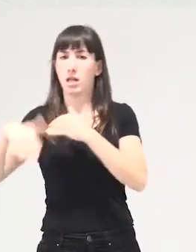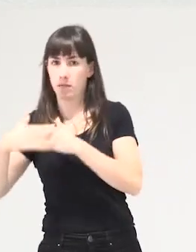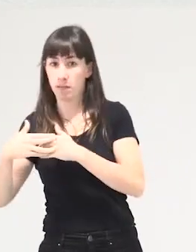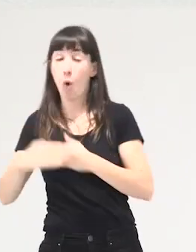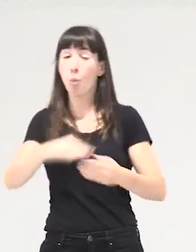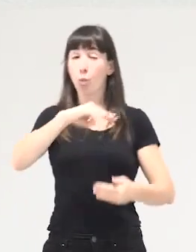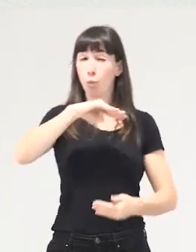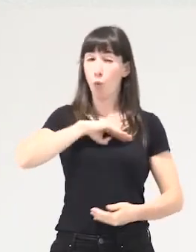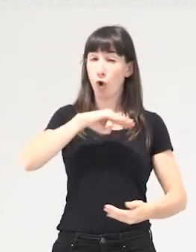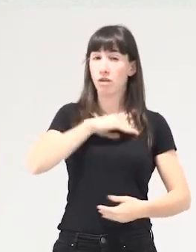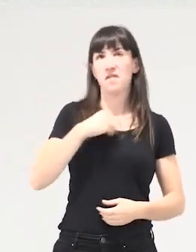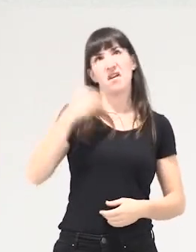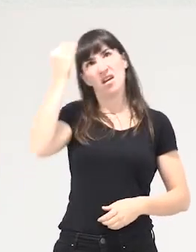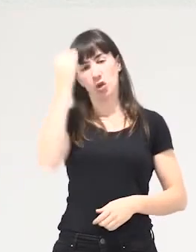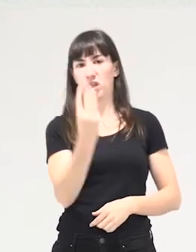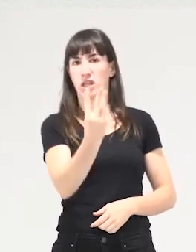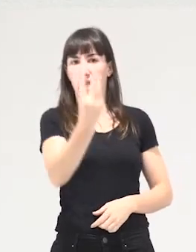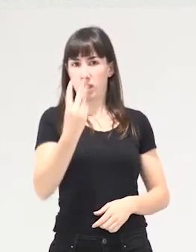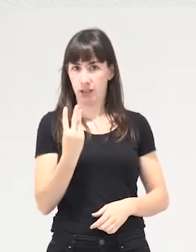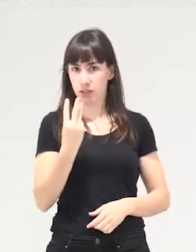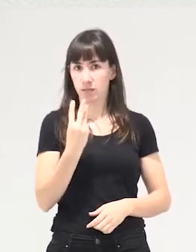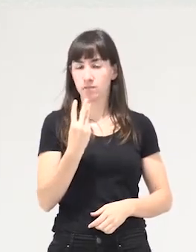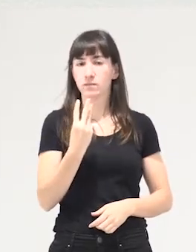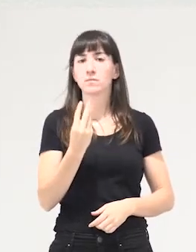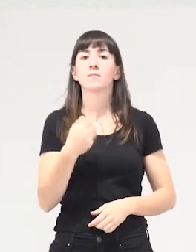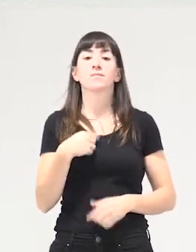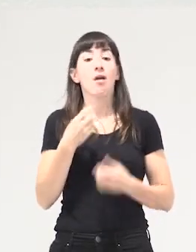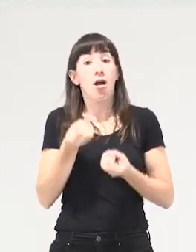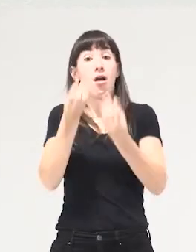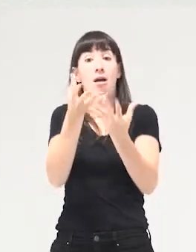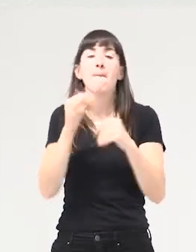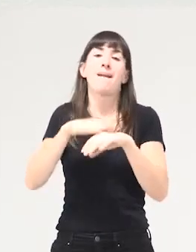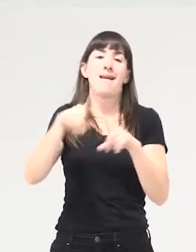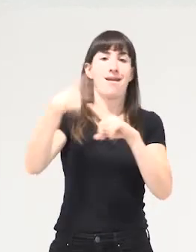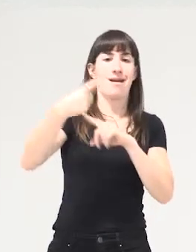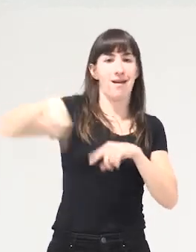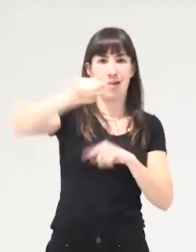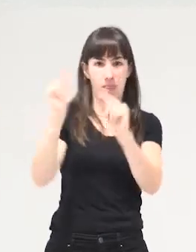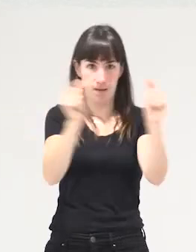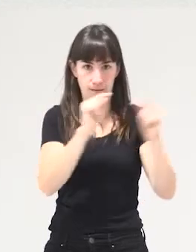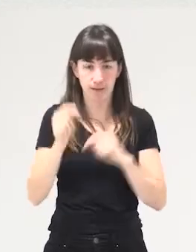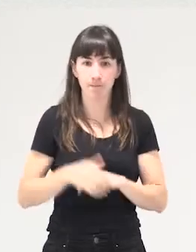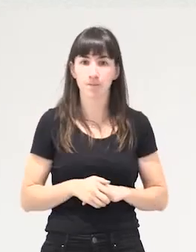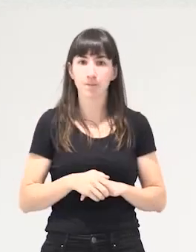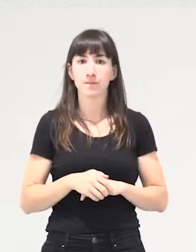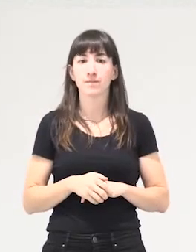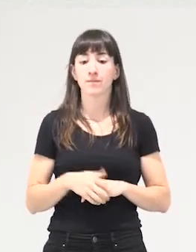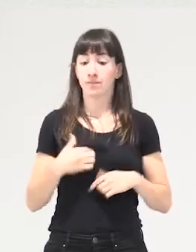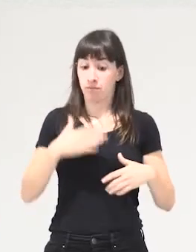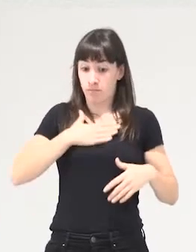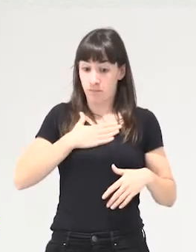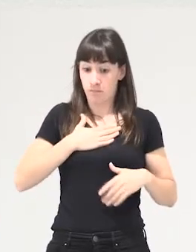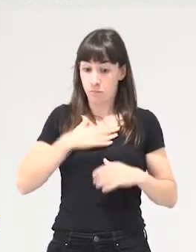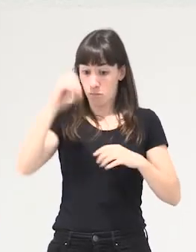diría al menos tres y como todo lo que estoy diciendo lo lanzo para debatirlo hablar desde la vida tiene mucha